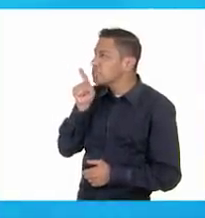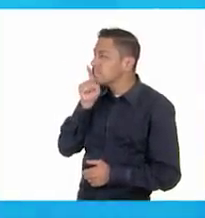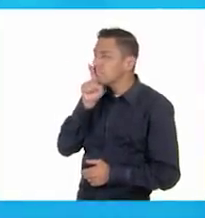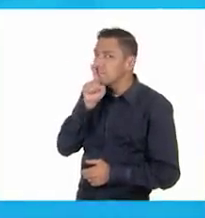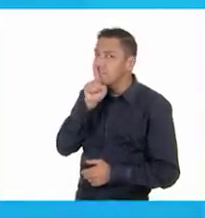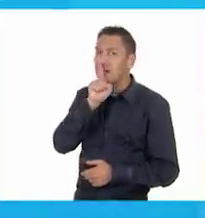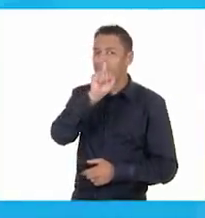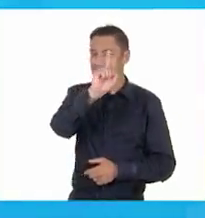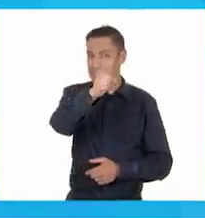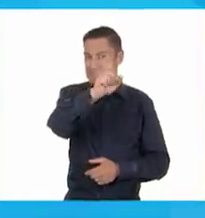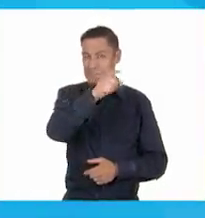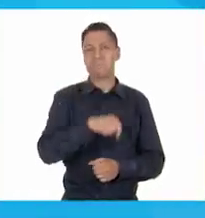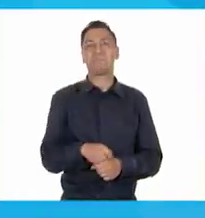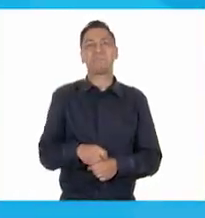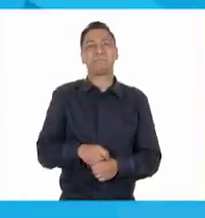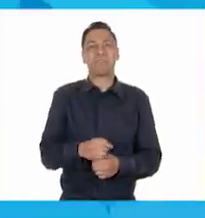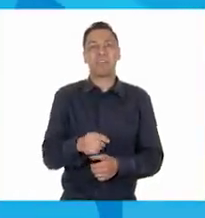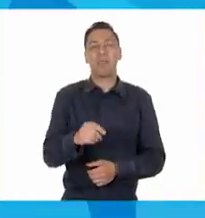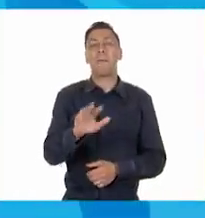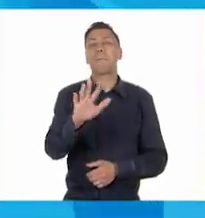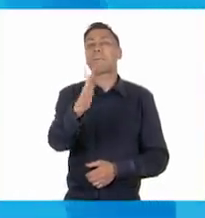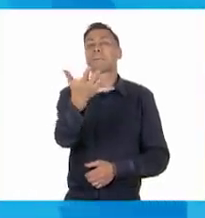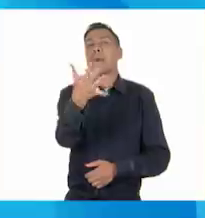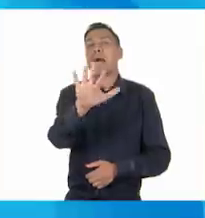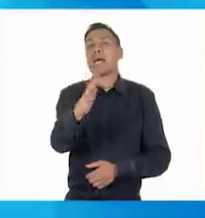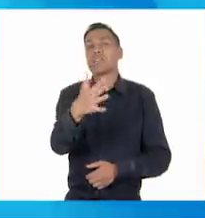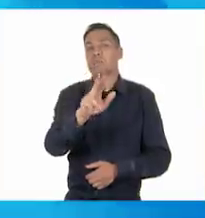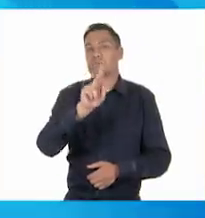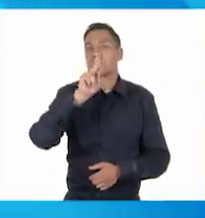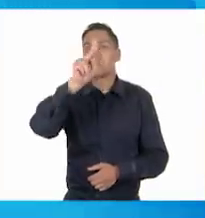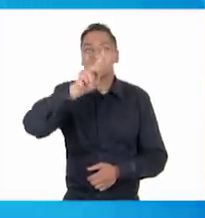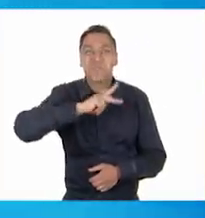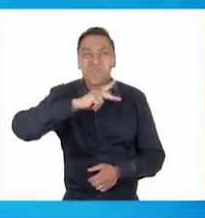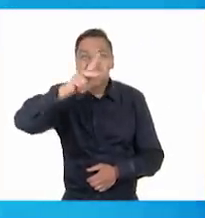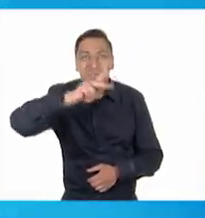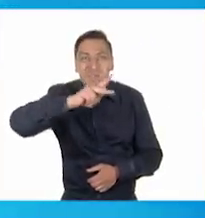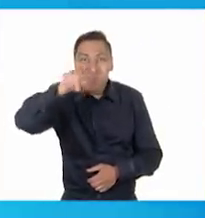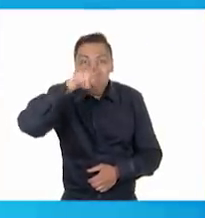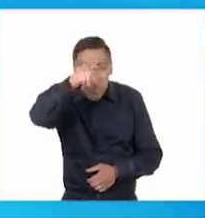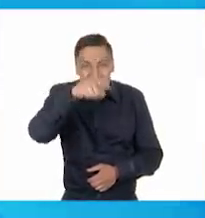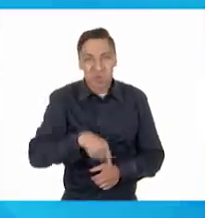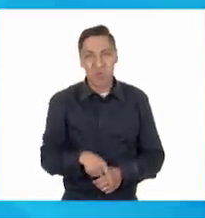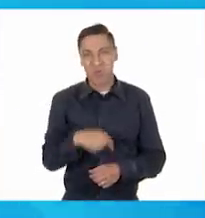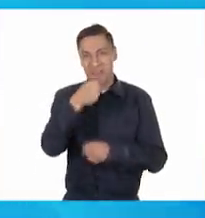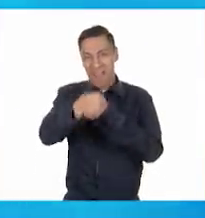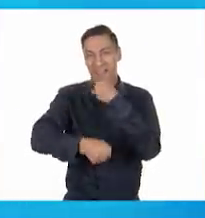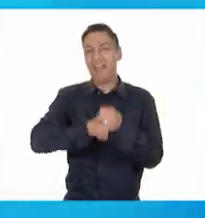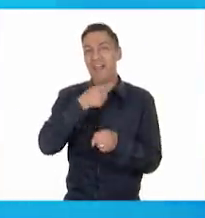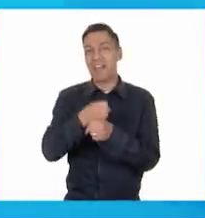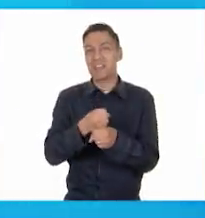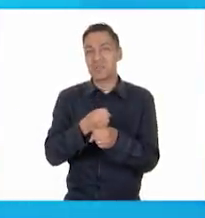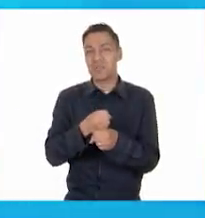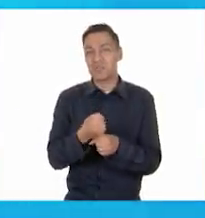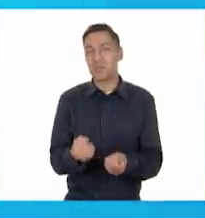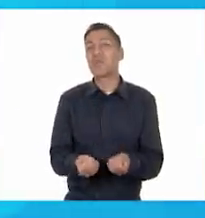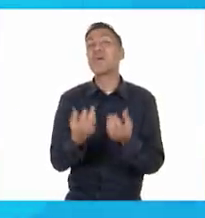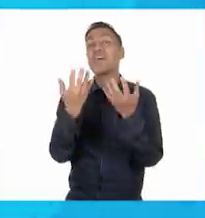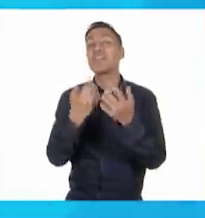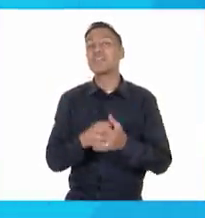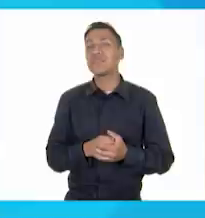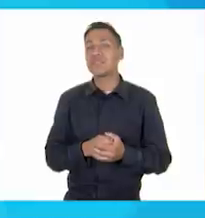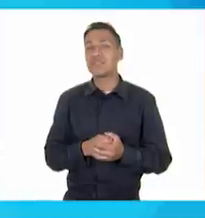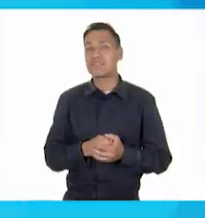Ah, sí. Dicen que es como un niño de su edad. De la edad de ustedes, ¿qué tendrá entonces?